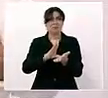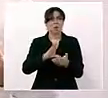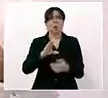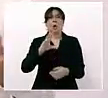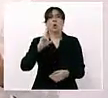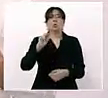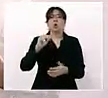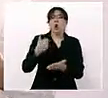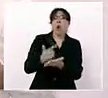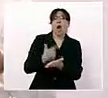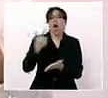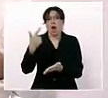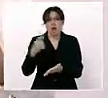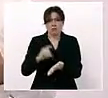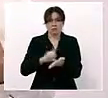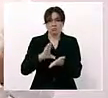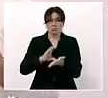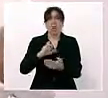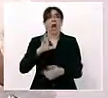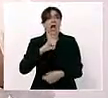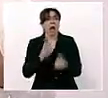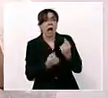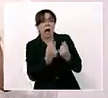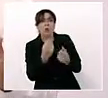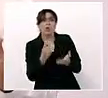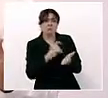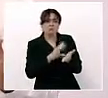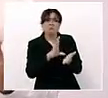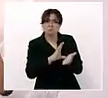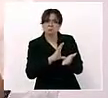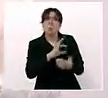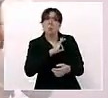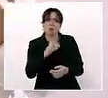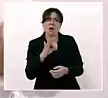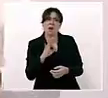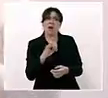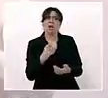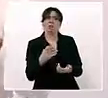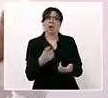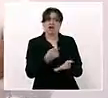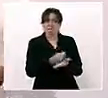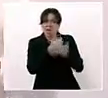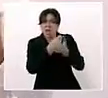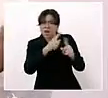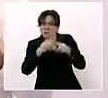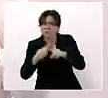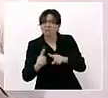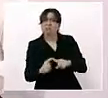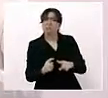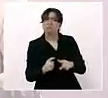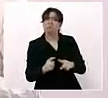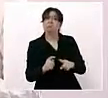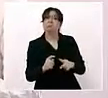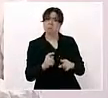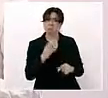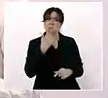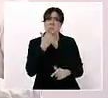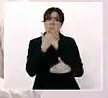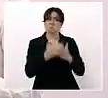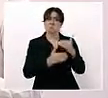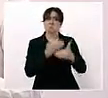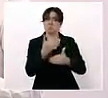tratamiento, con terapias, con rehabilitación pueden mejorar.